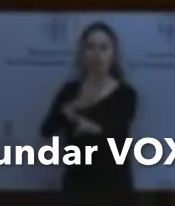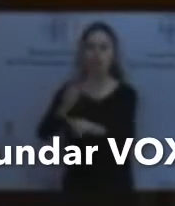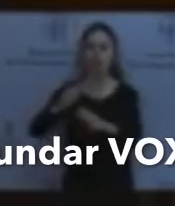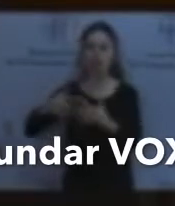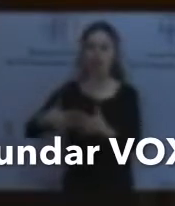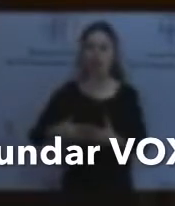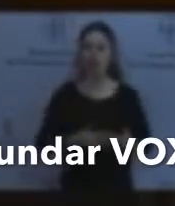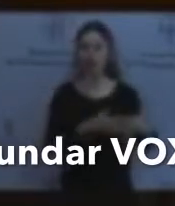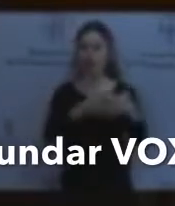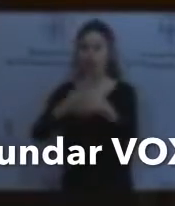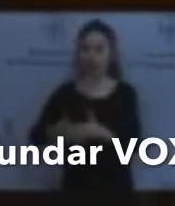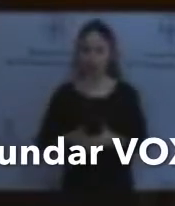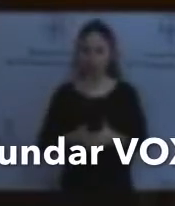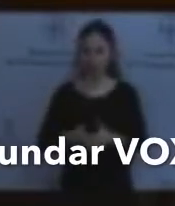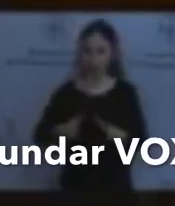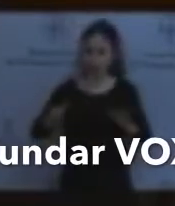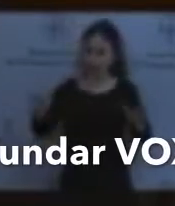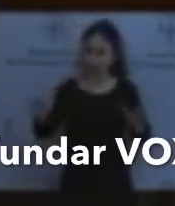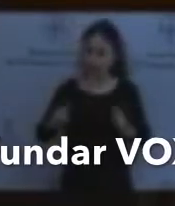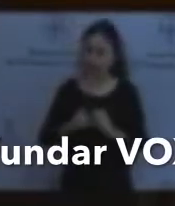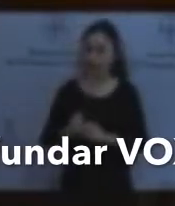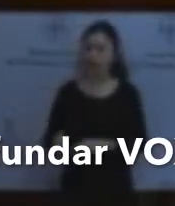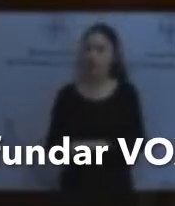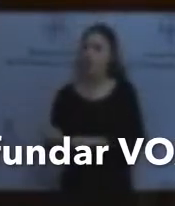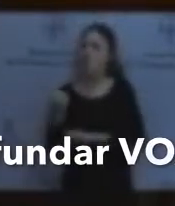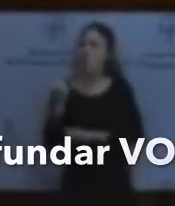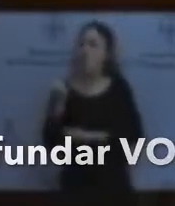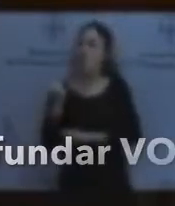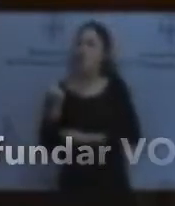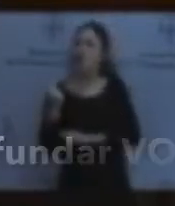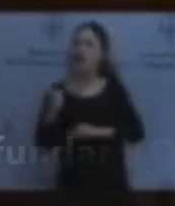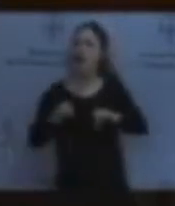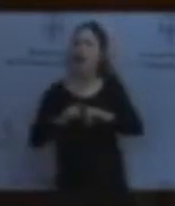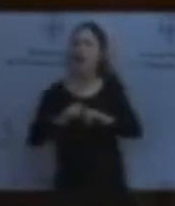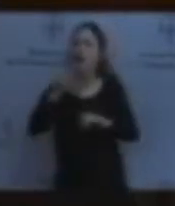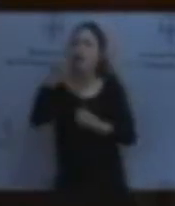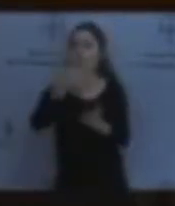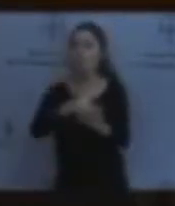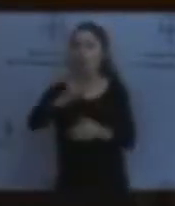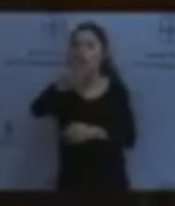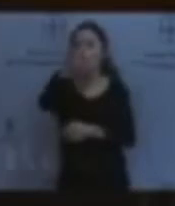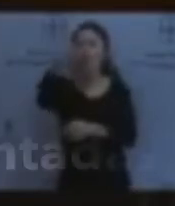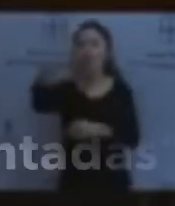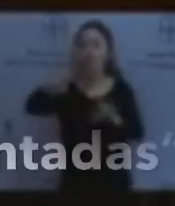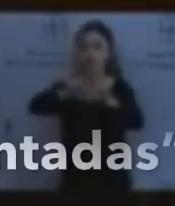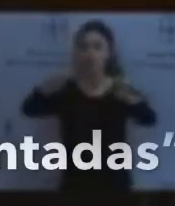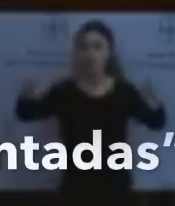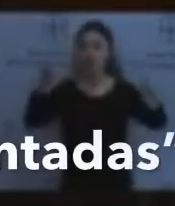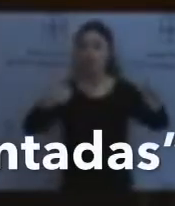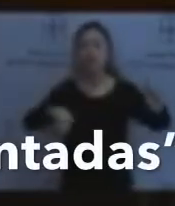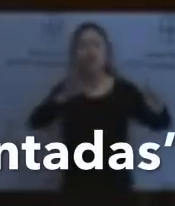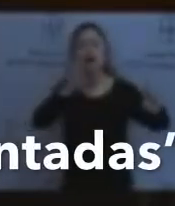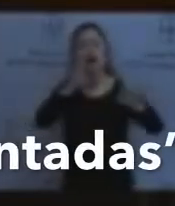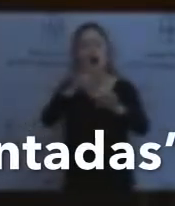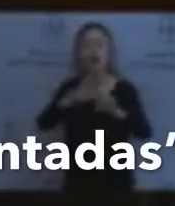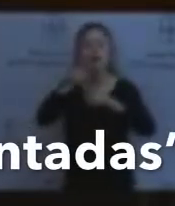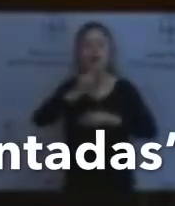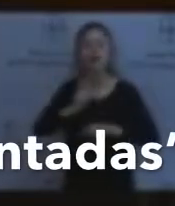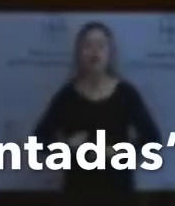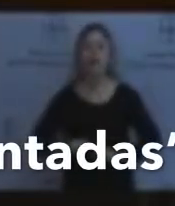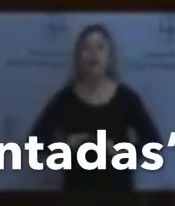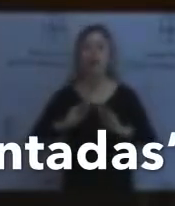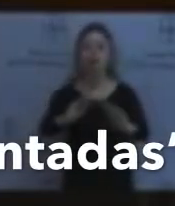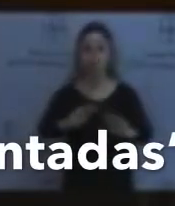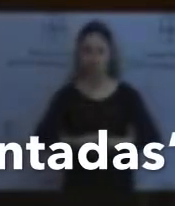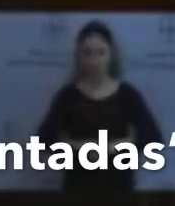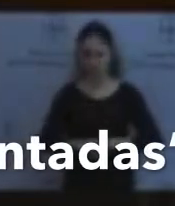fuerza también contó con un millón de euros de esa misma entidad para su fundación. Pero no vayamos tan